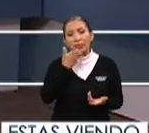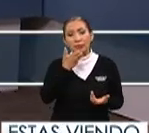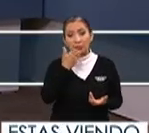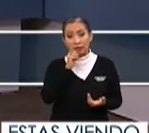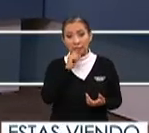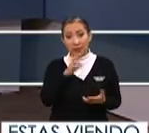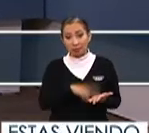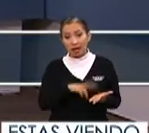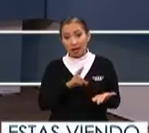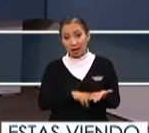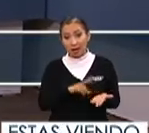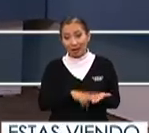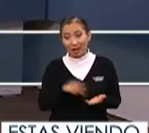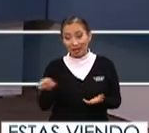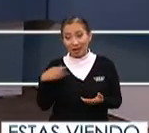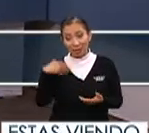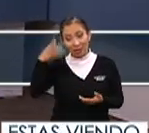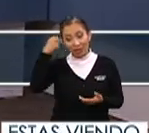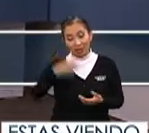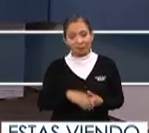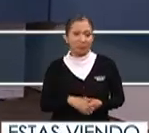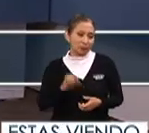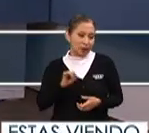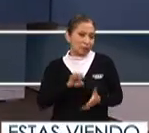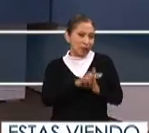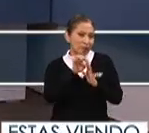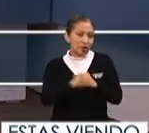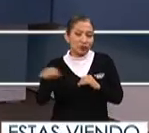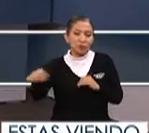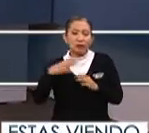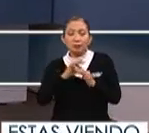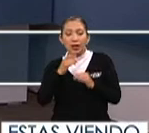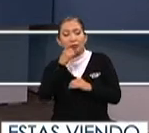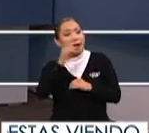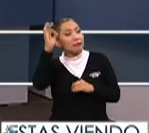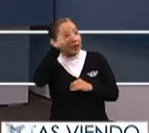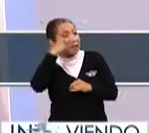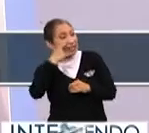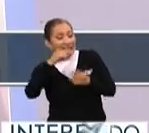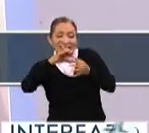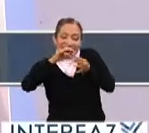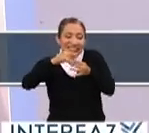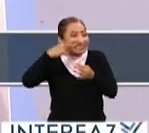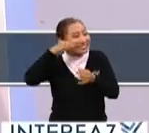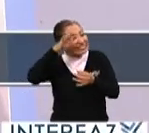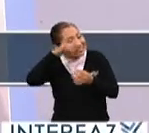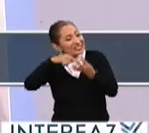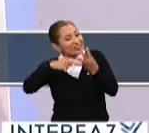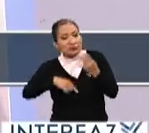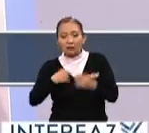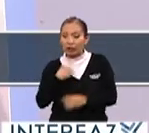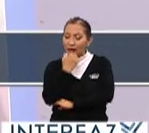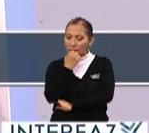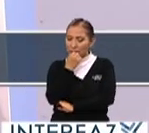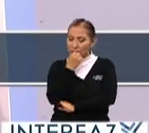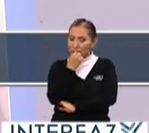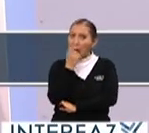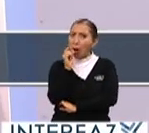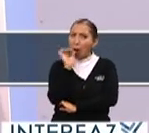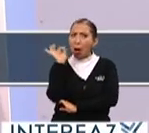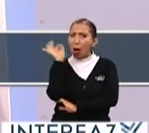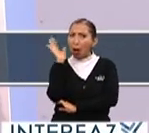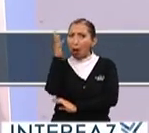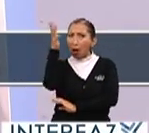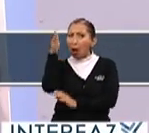a la dinámica es una riqueza ¿no? es aprendes sí porque por ejemplo ellos me platicaban de Filipinas entonces a mí me surgió la idea de por qué no ir a